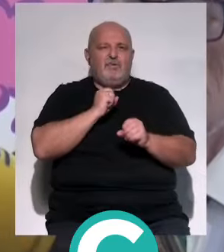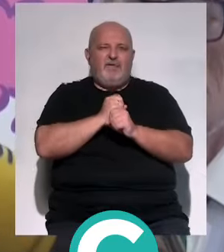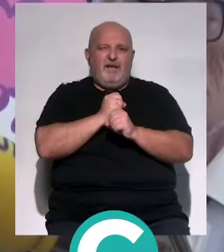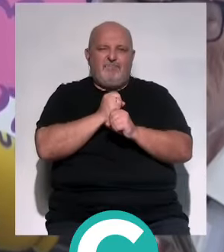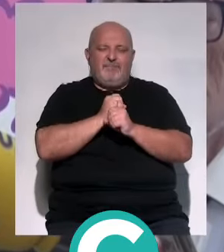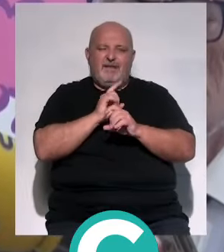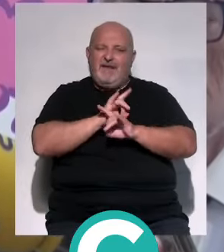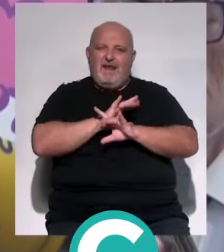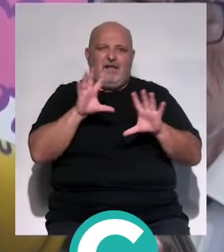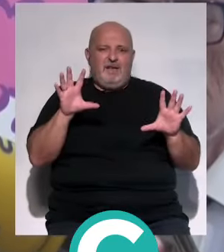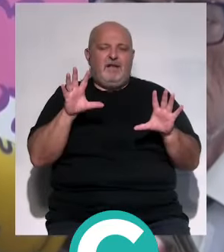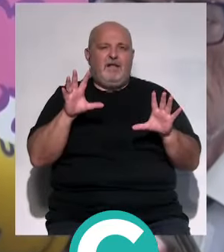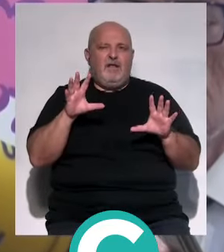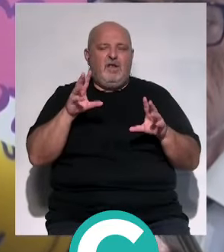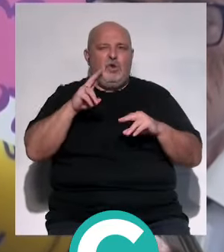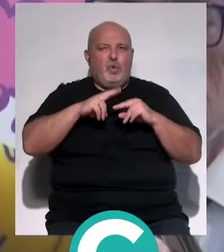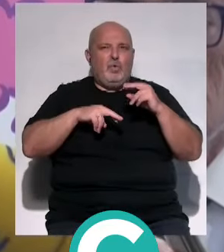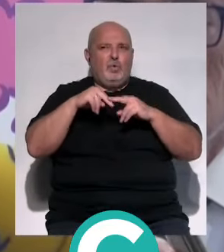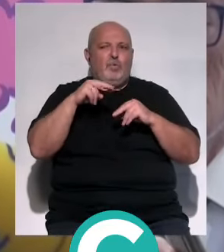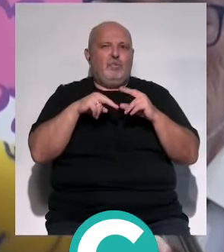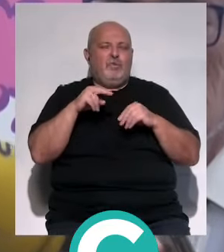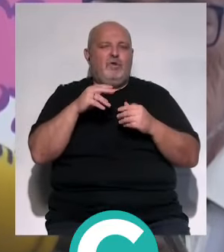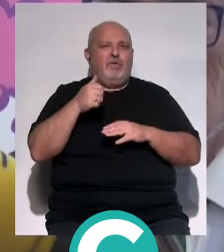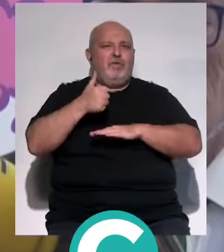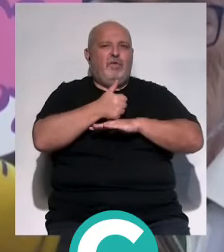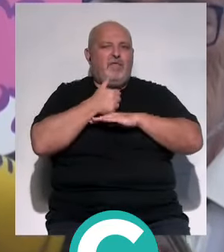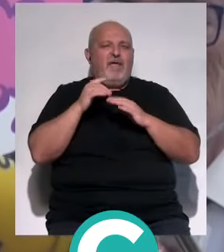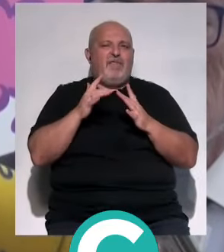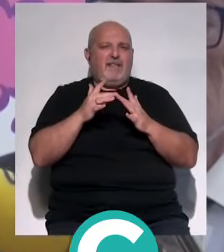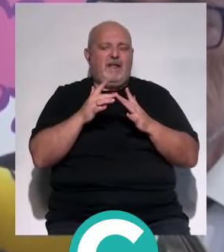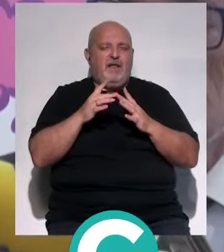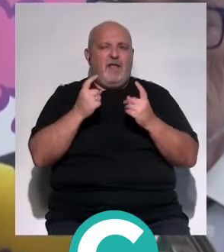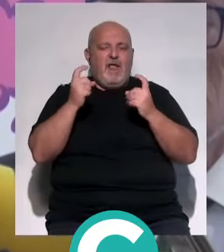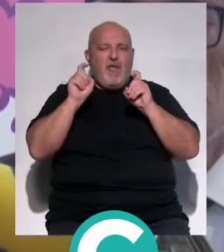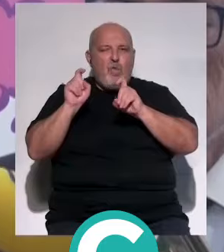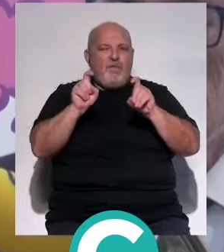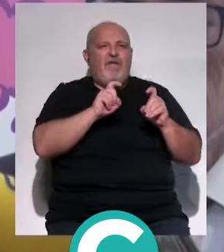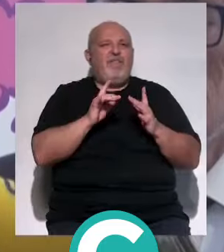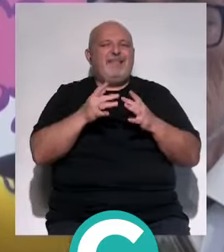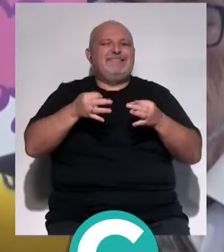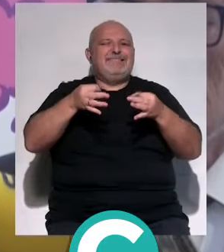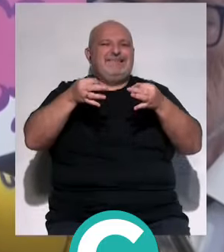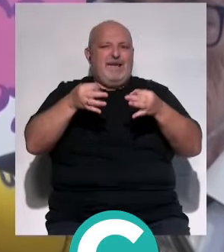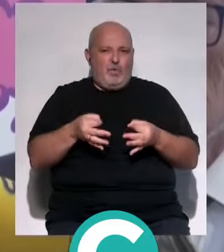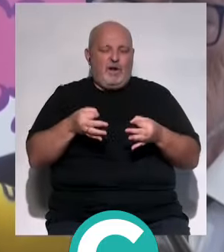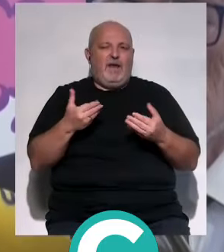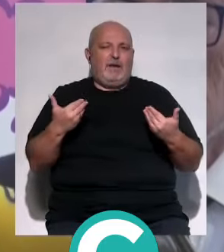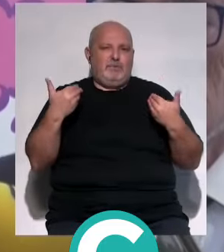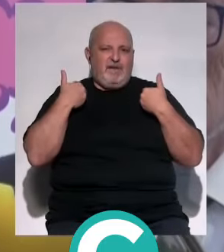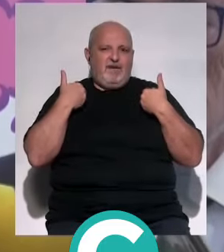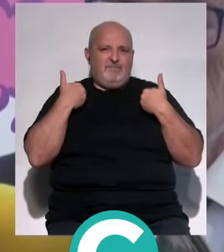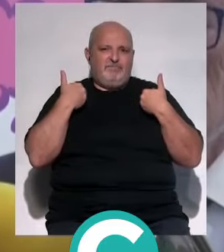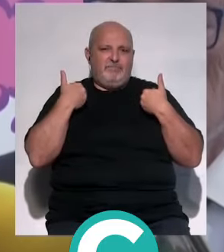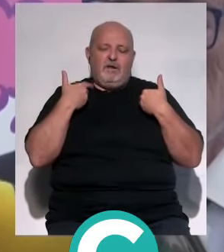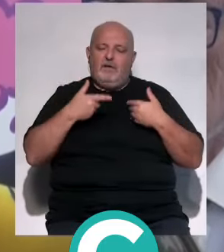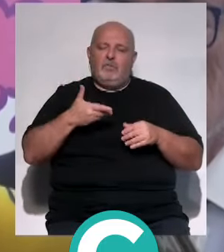claramente por construir una ciudadanía digital, una educación digital segura y responsable. Esto